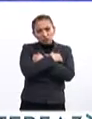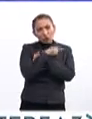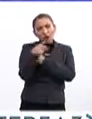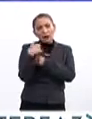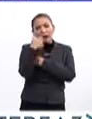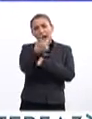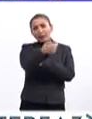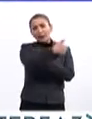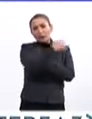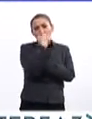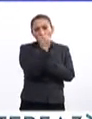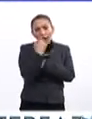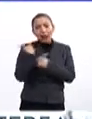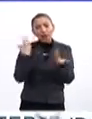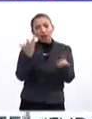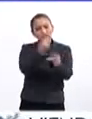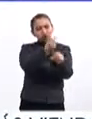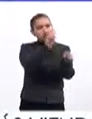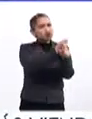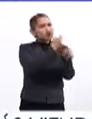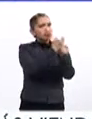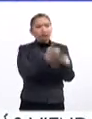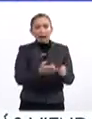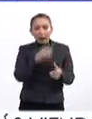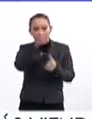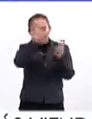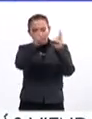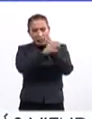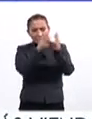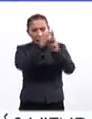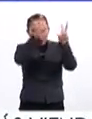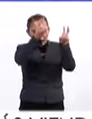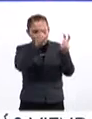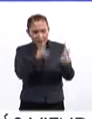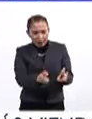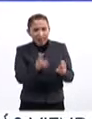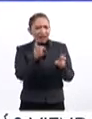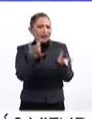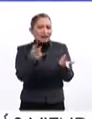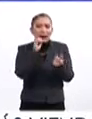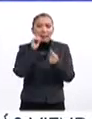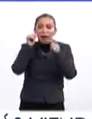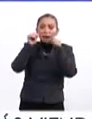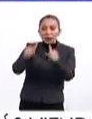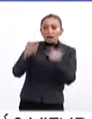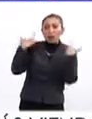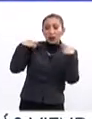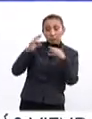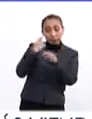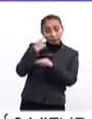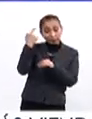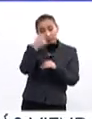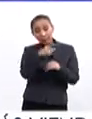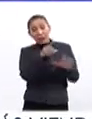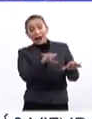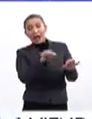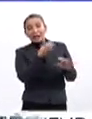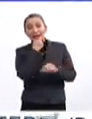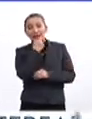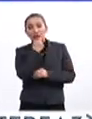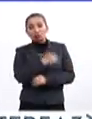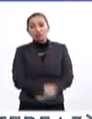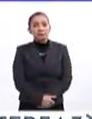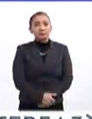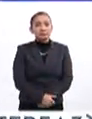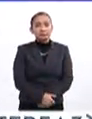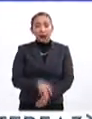de cada escuela, en las adaptaciones curriculares y en la atención de los maestros para estos niños.